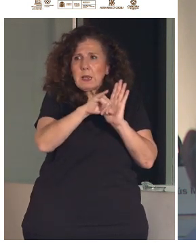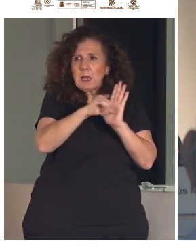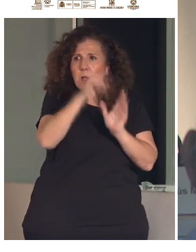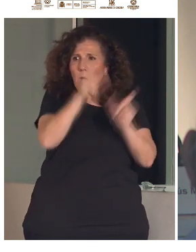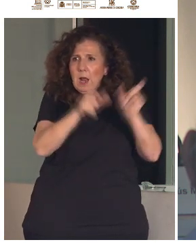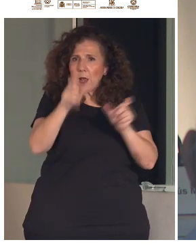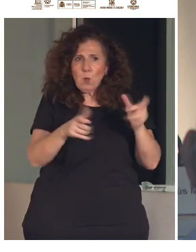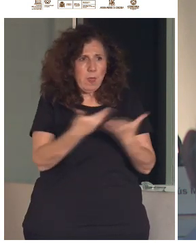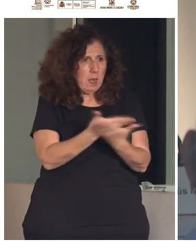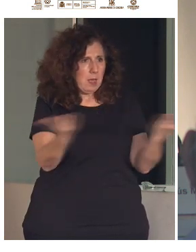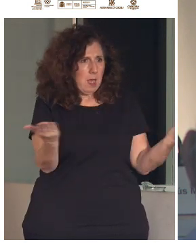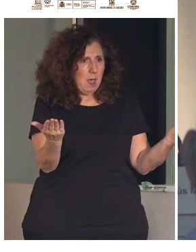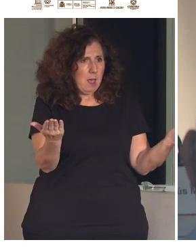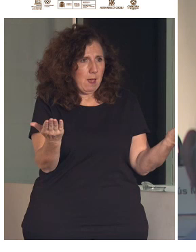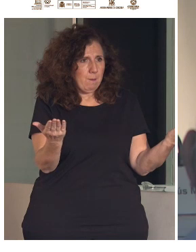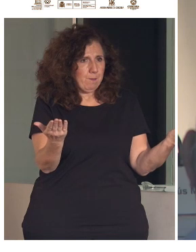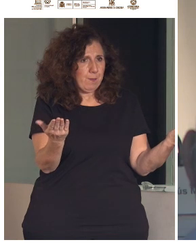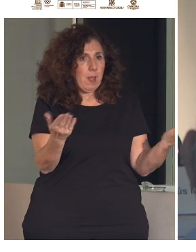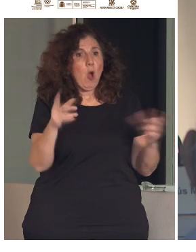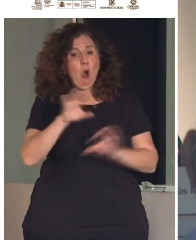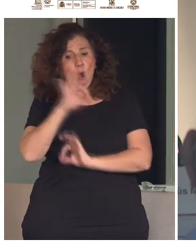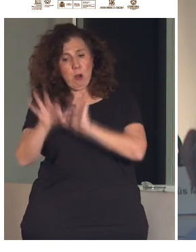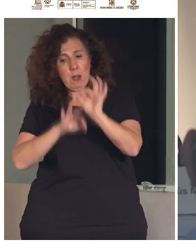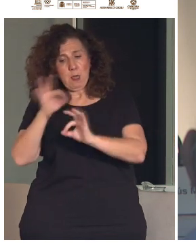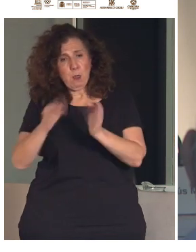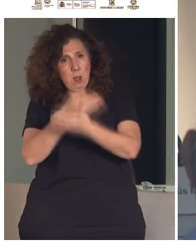Y tanto las organizaciones con discapacidad